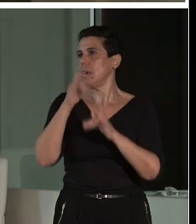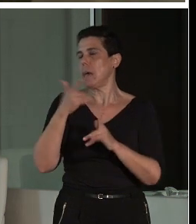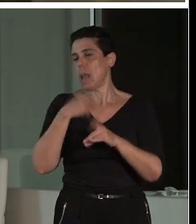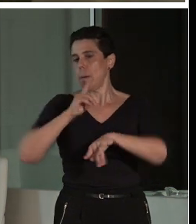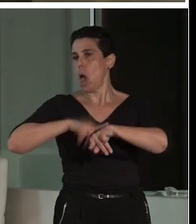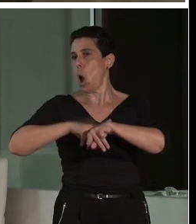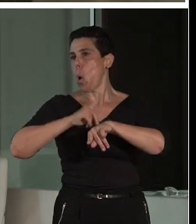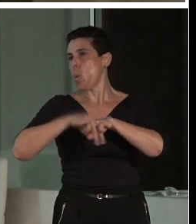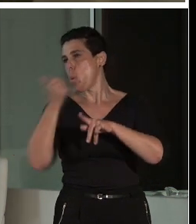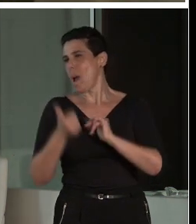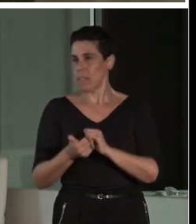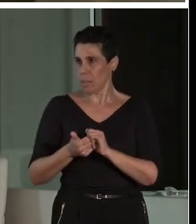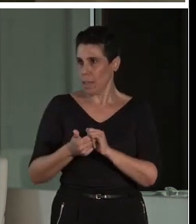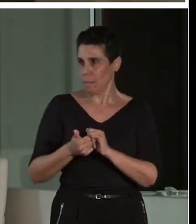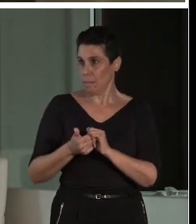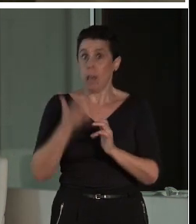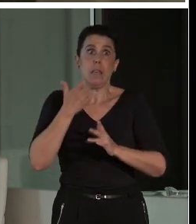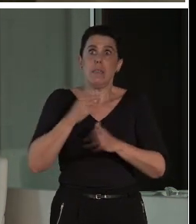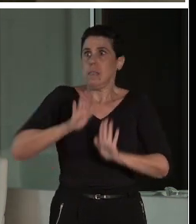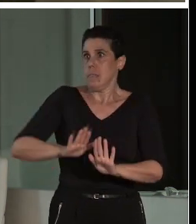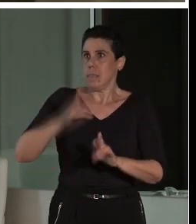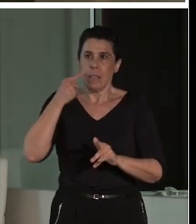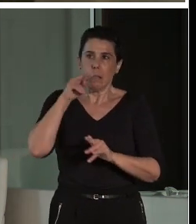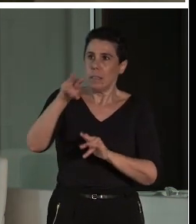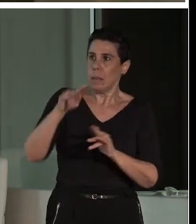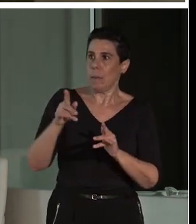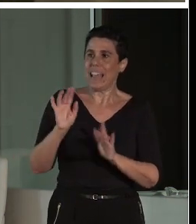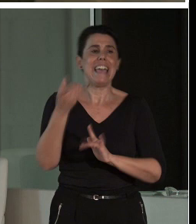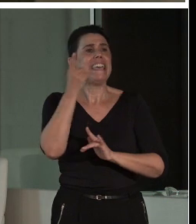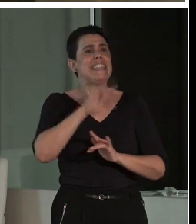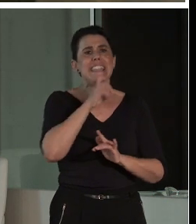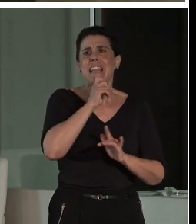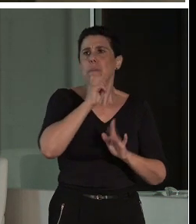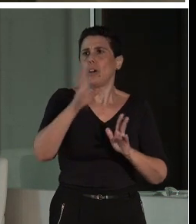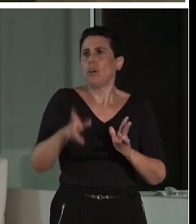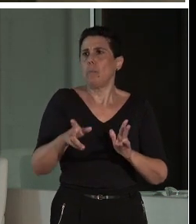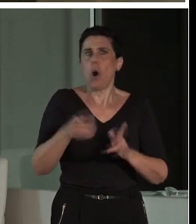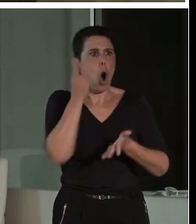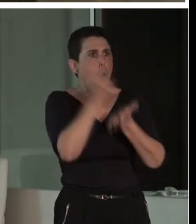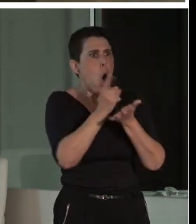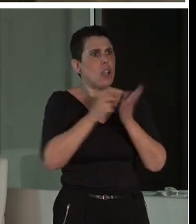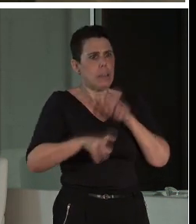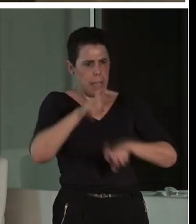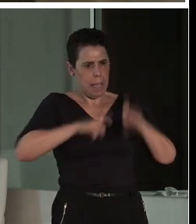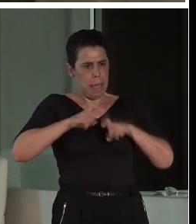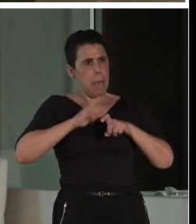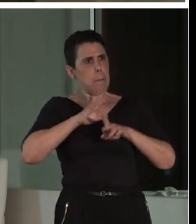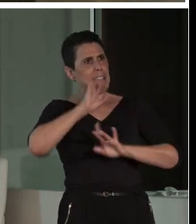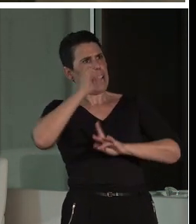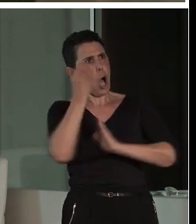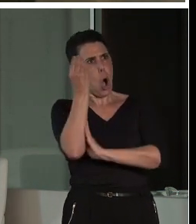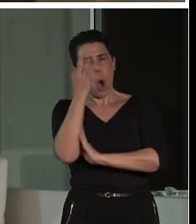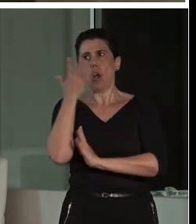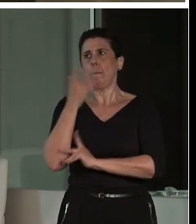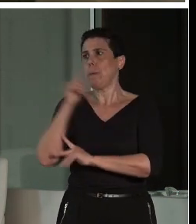paras, cuánto tiempo te paras. Igual que compruebo el índice de reciclaje. Oye, ¿y por qué has vuelto para atrás? ¿Por qué te ha gustado? ¿Por qué el